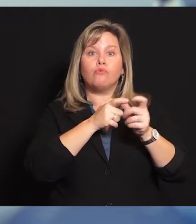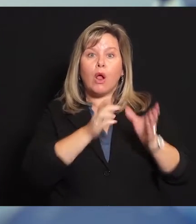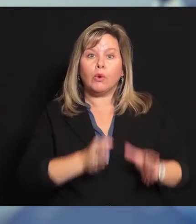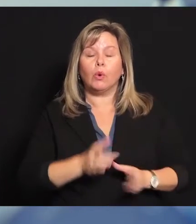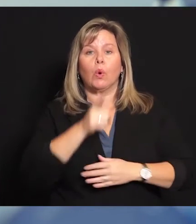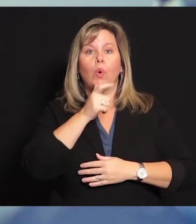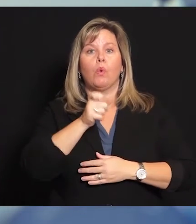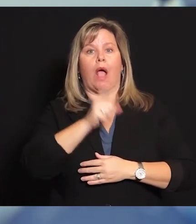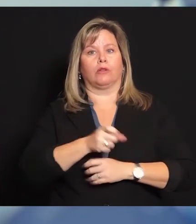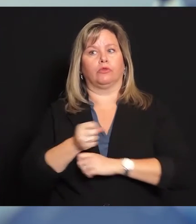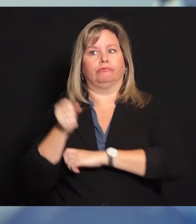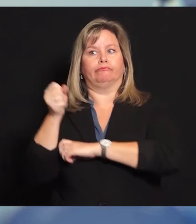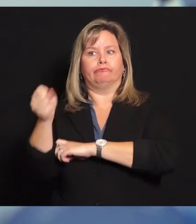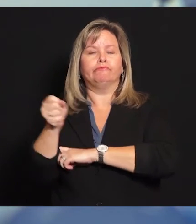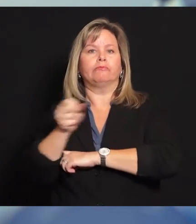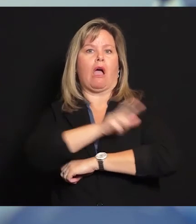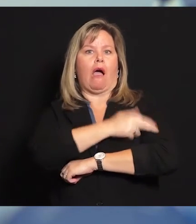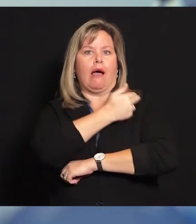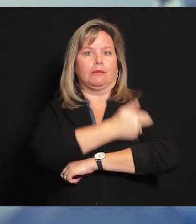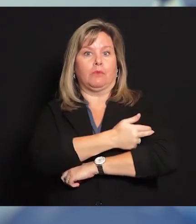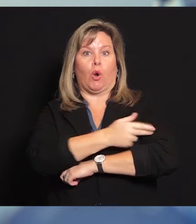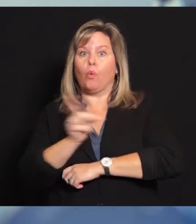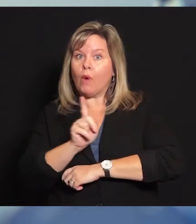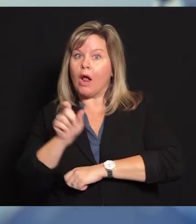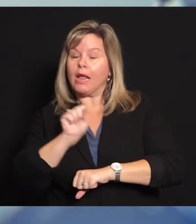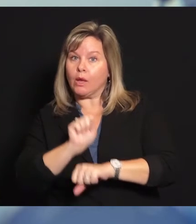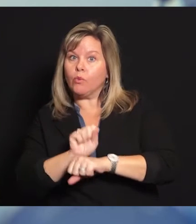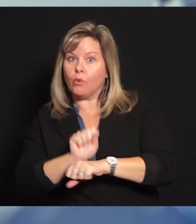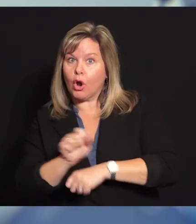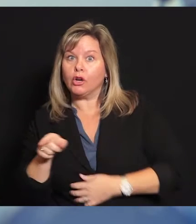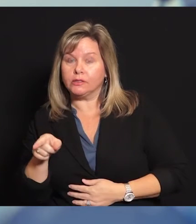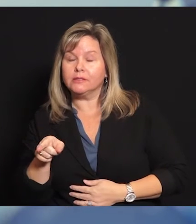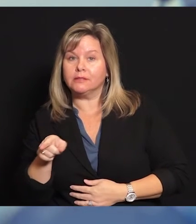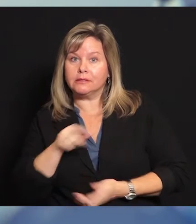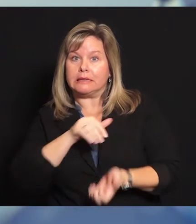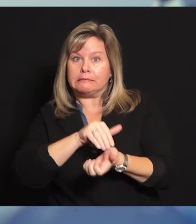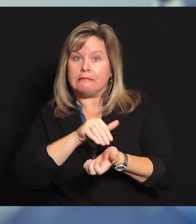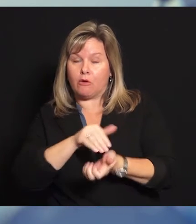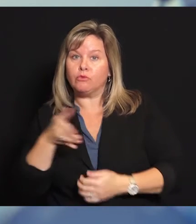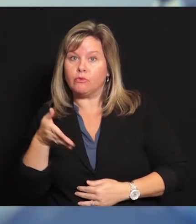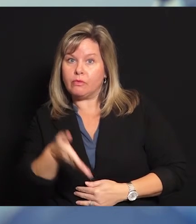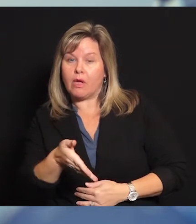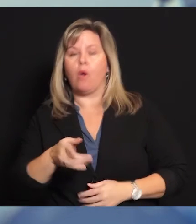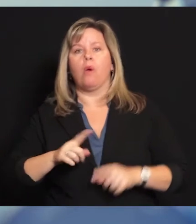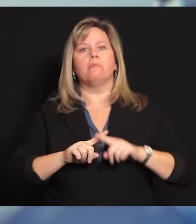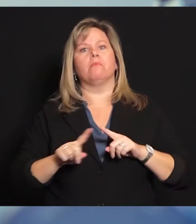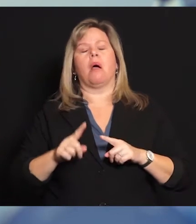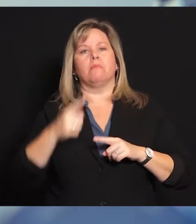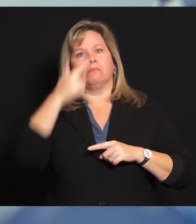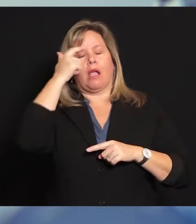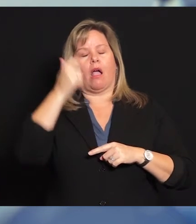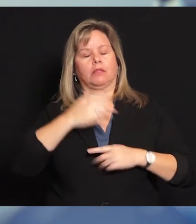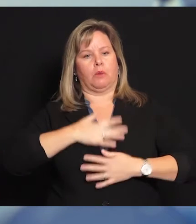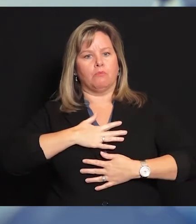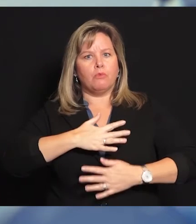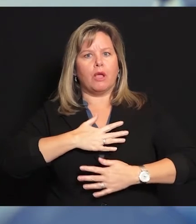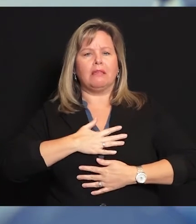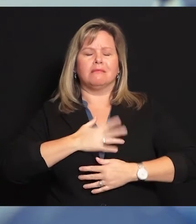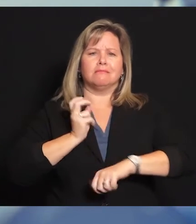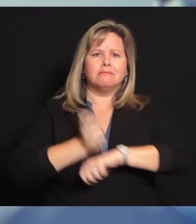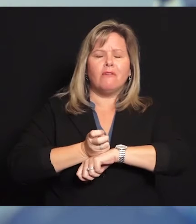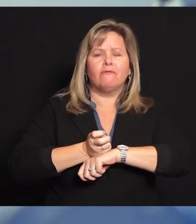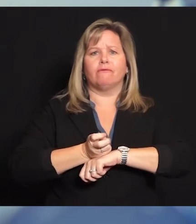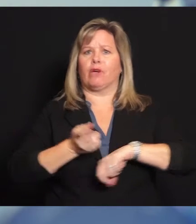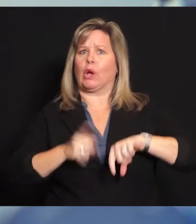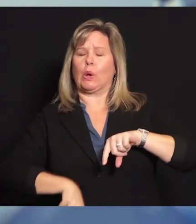porque no podía dar más de 10 pasos sin perder el aliento. Afortunadamente, su tratamiento fue bien. He trabajado turnos de